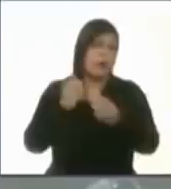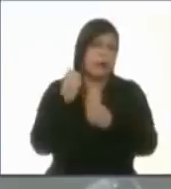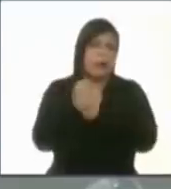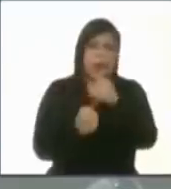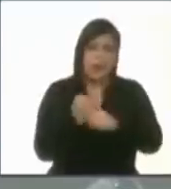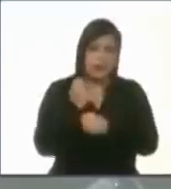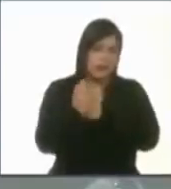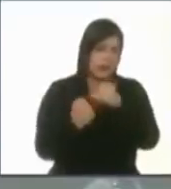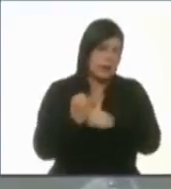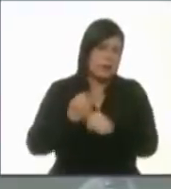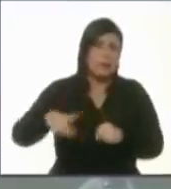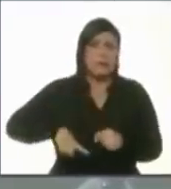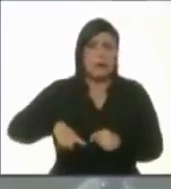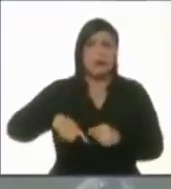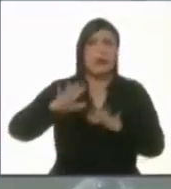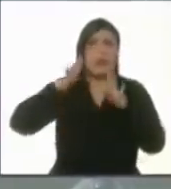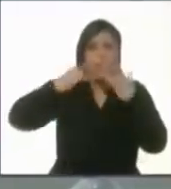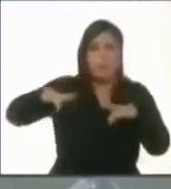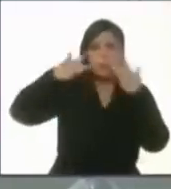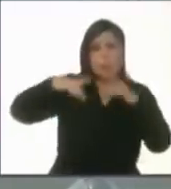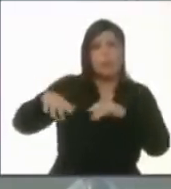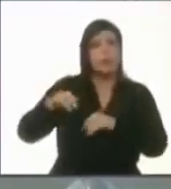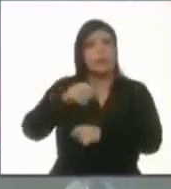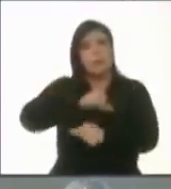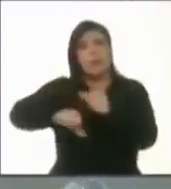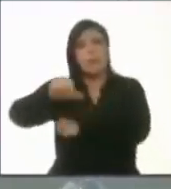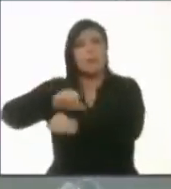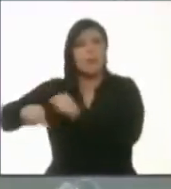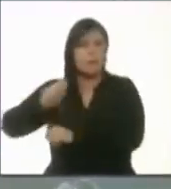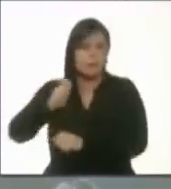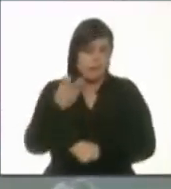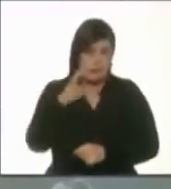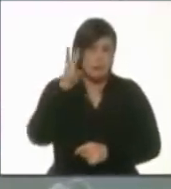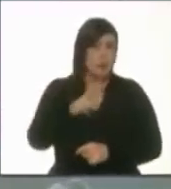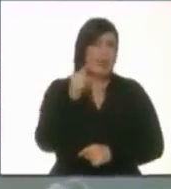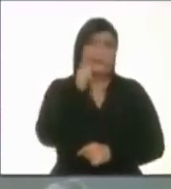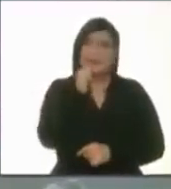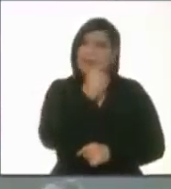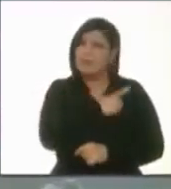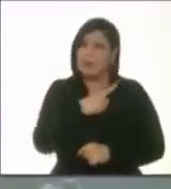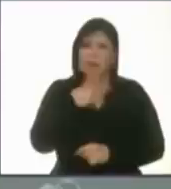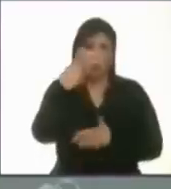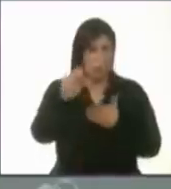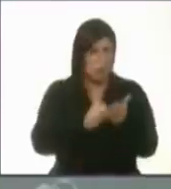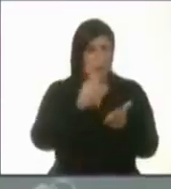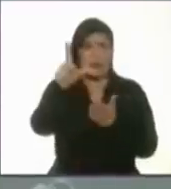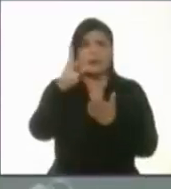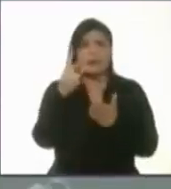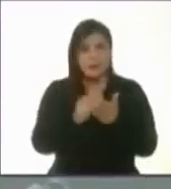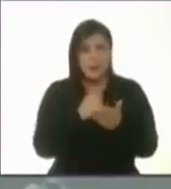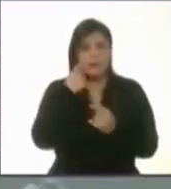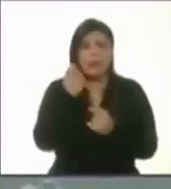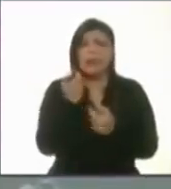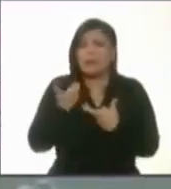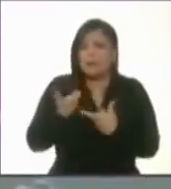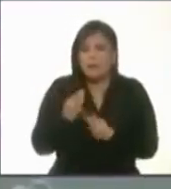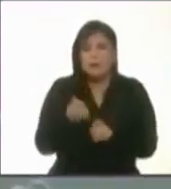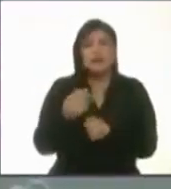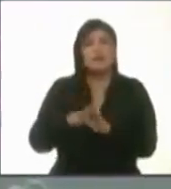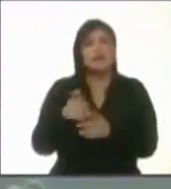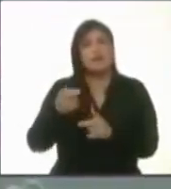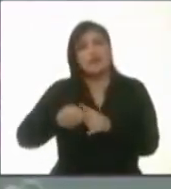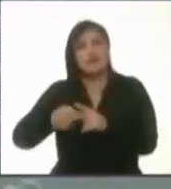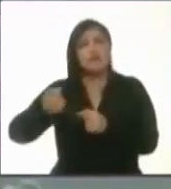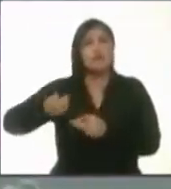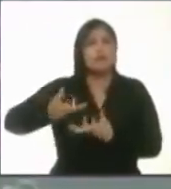salientes. Es necesario que bimestralmente se les explique en qué se gasta el recurso público, se